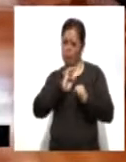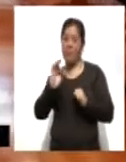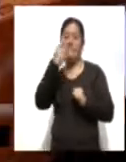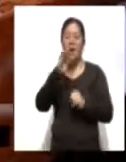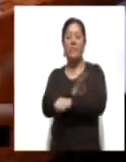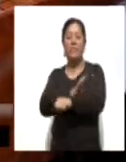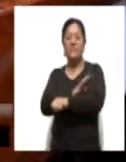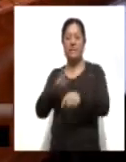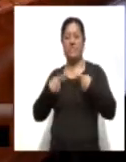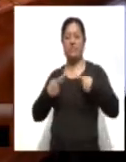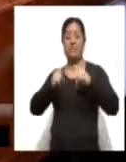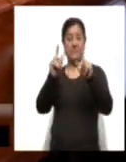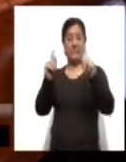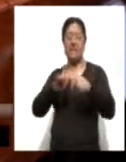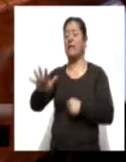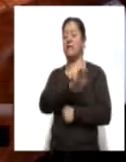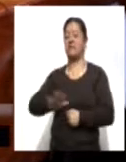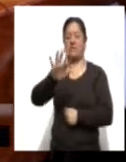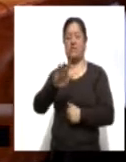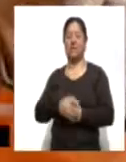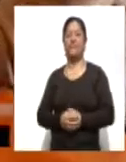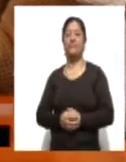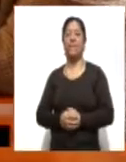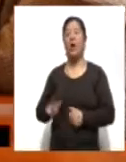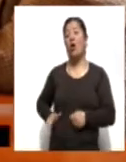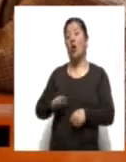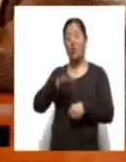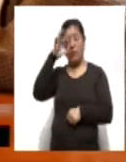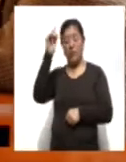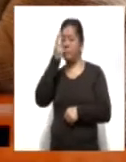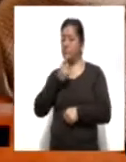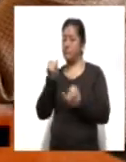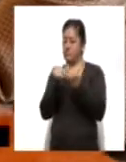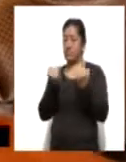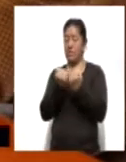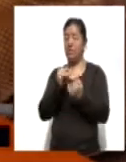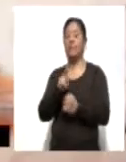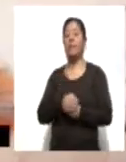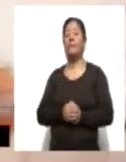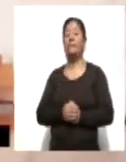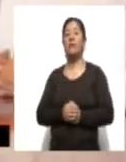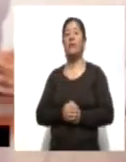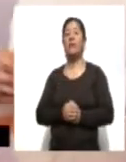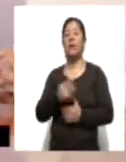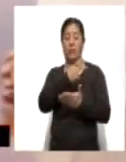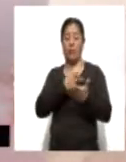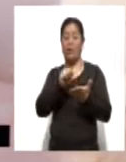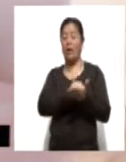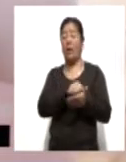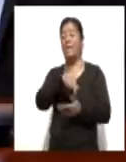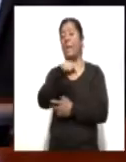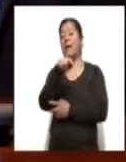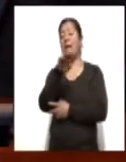estudiantes tlaxcaltecas y de la región. El gobernador Mena también resaltó la operación del sistema estatal de becas que brinda apoyo económico